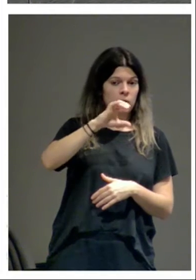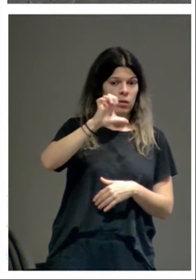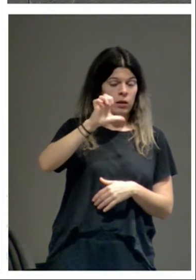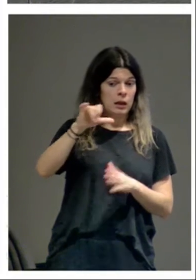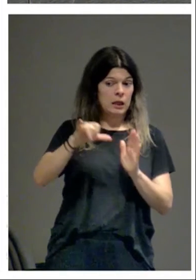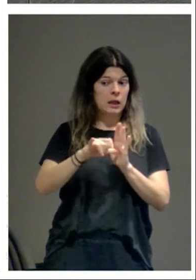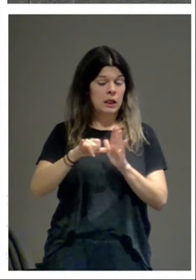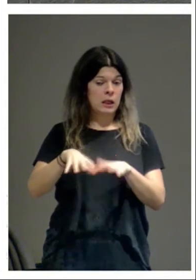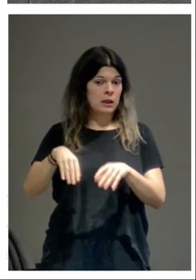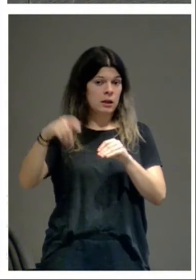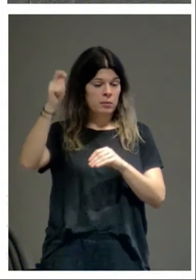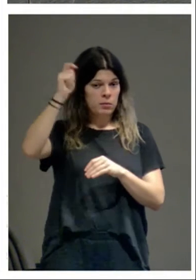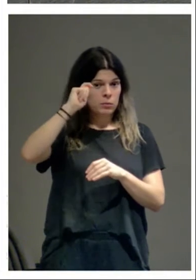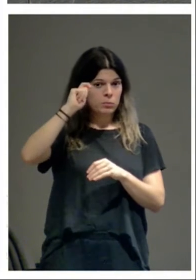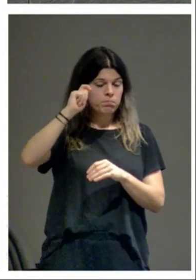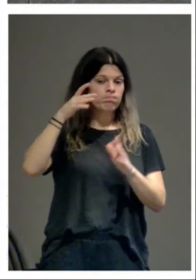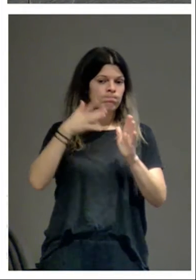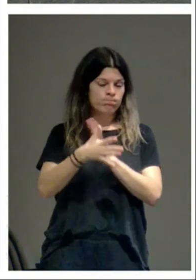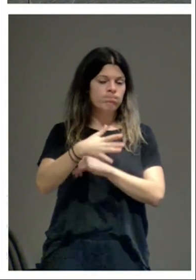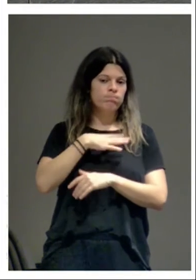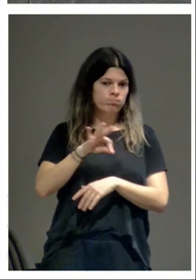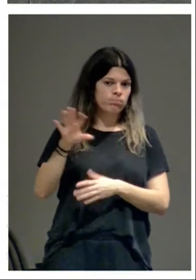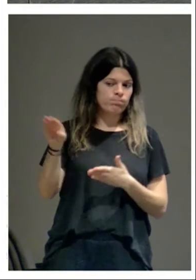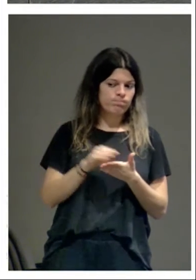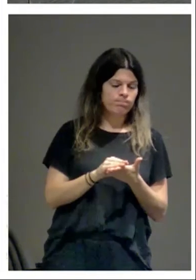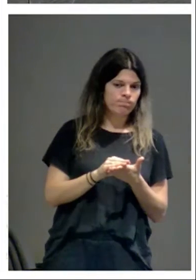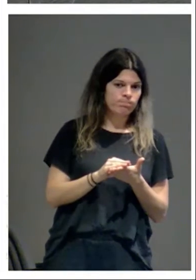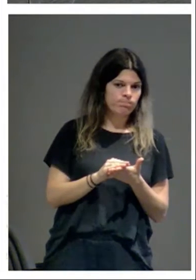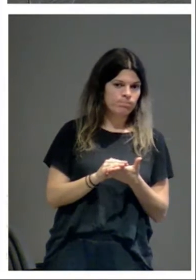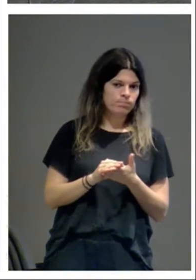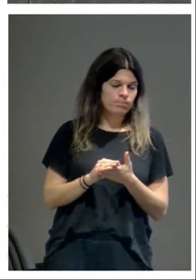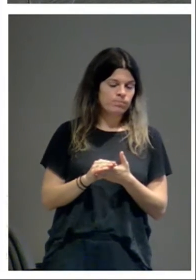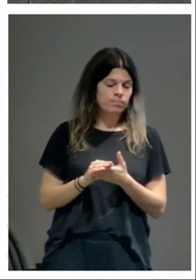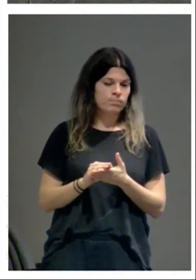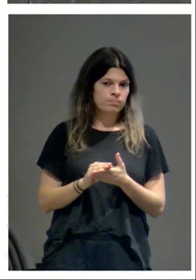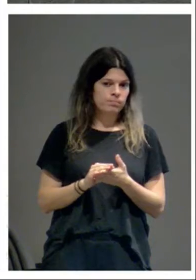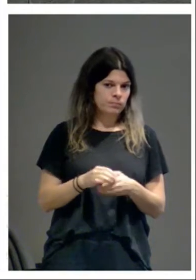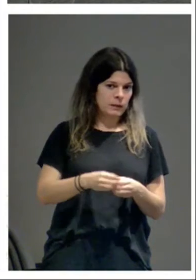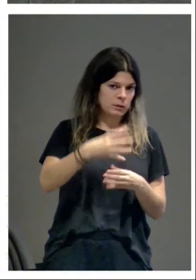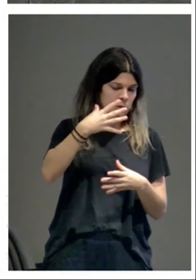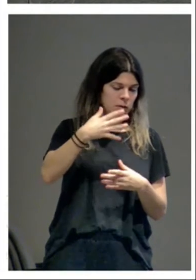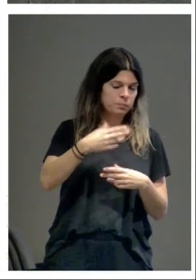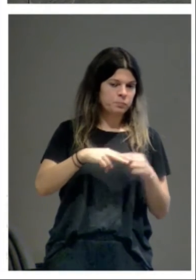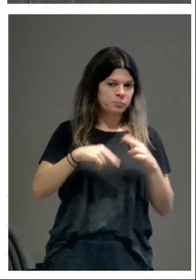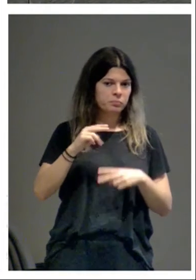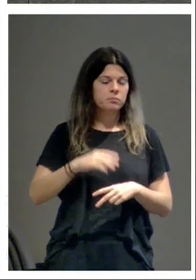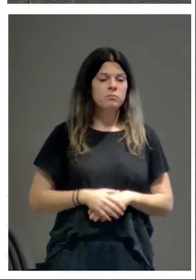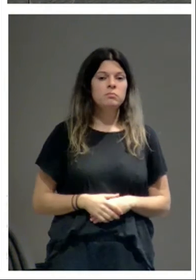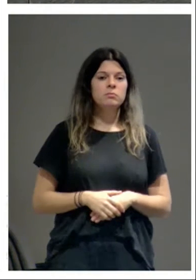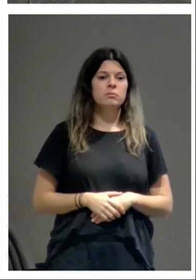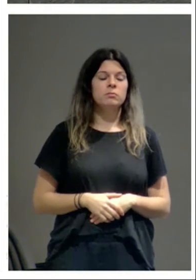de Pamplona, es muy probable que se tuviese en cuenta la Catedral para el edificio. ¿Y qué más?